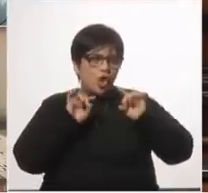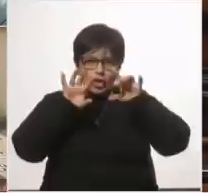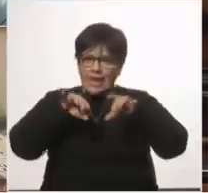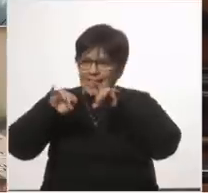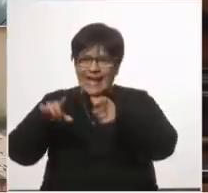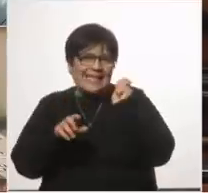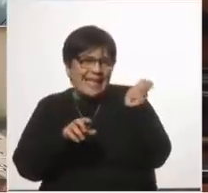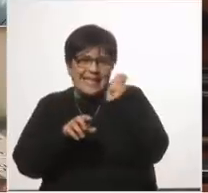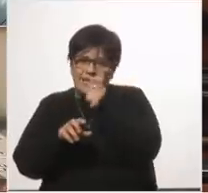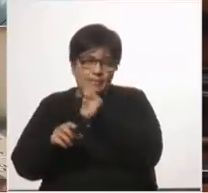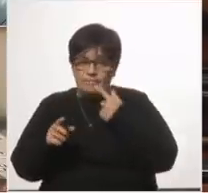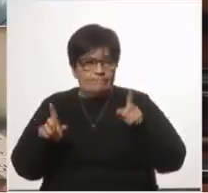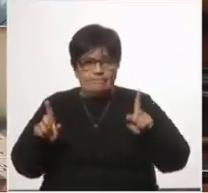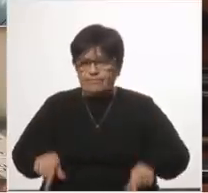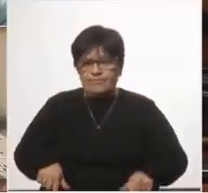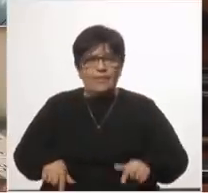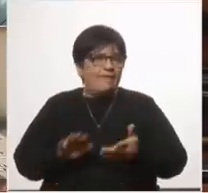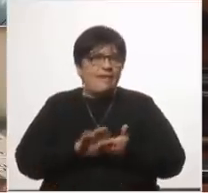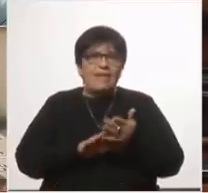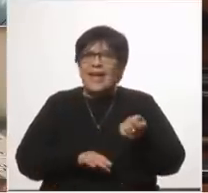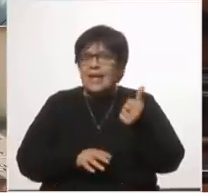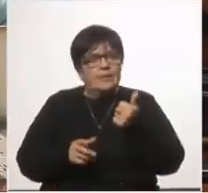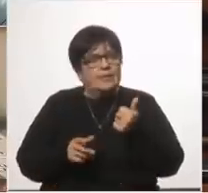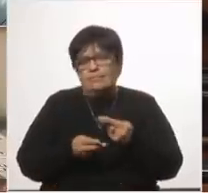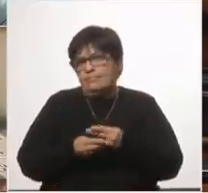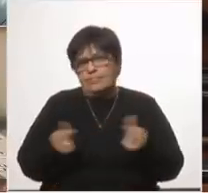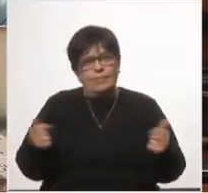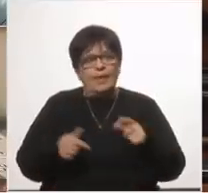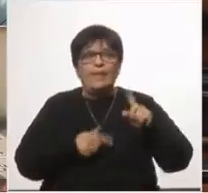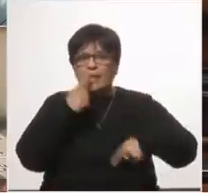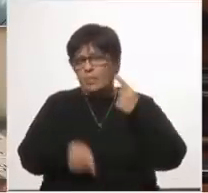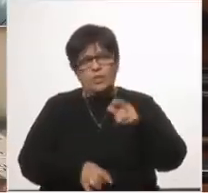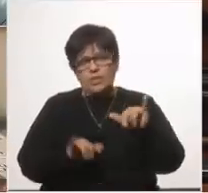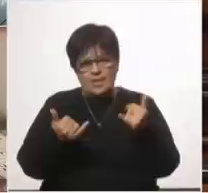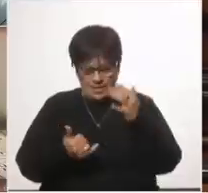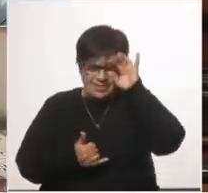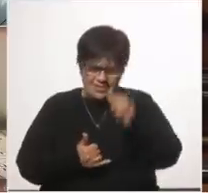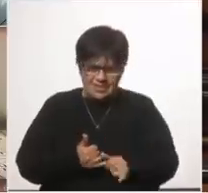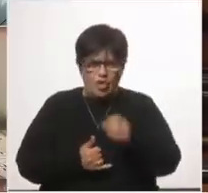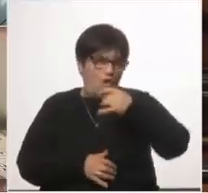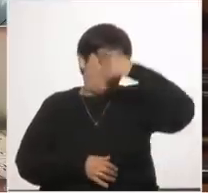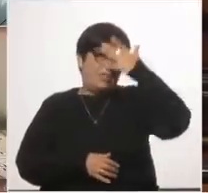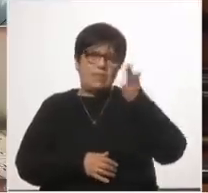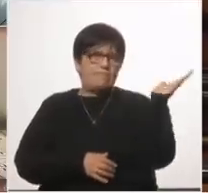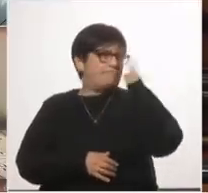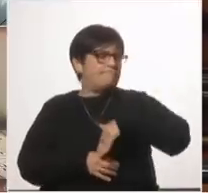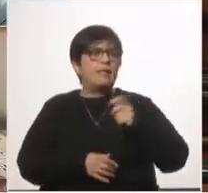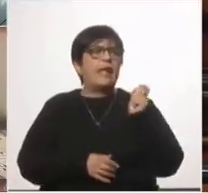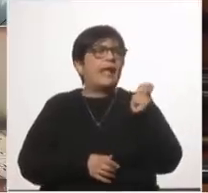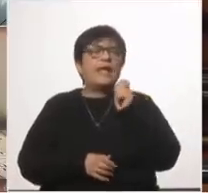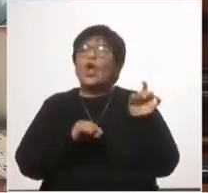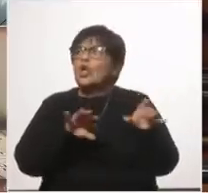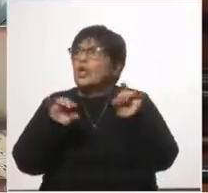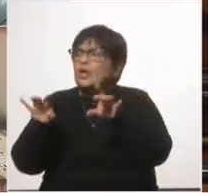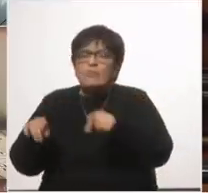de rastreo y que estamos al borde de perderlo inmediatamente declararon que se perdió ¿por qué se perdió? es una